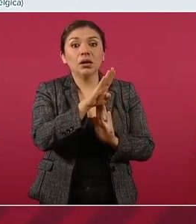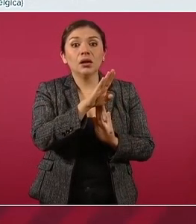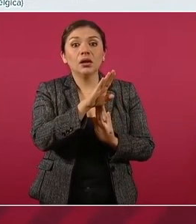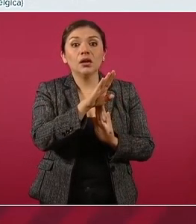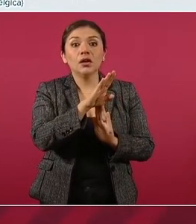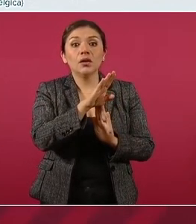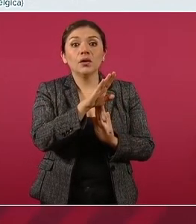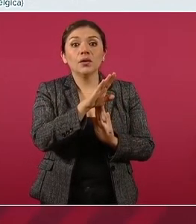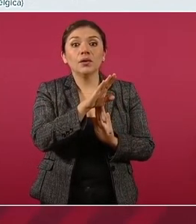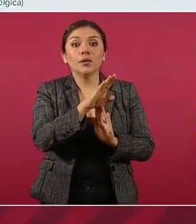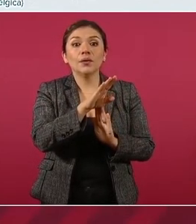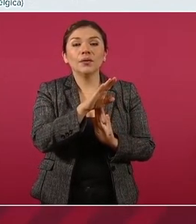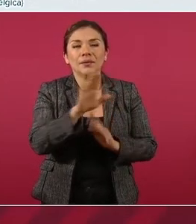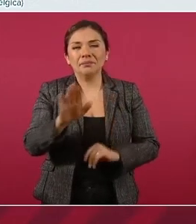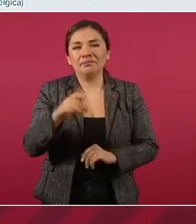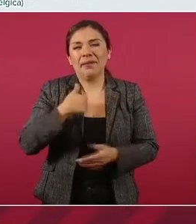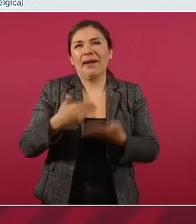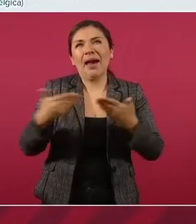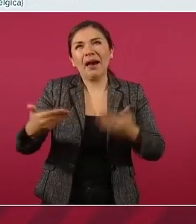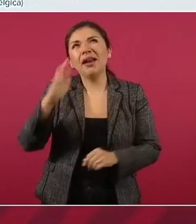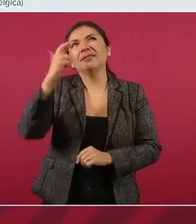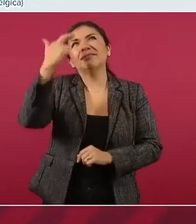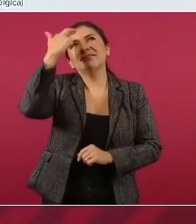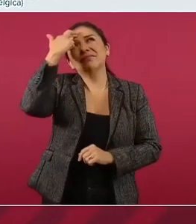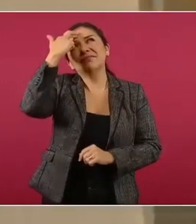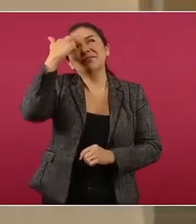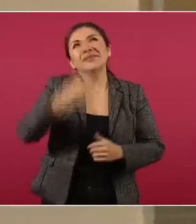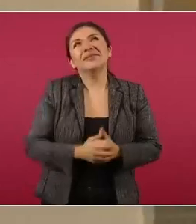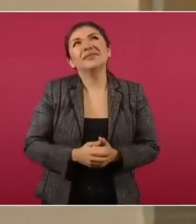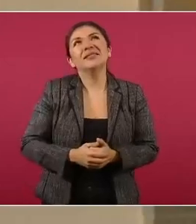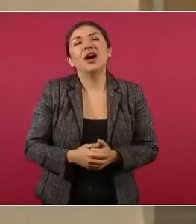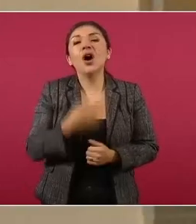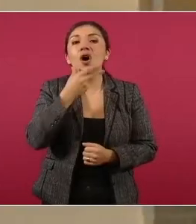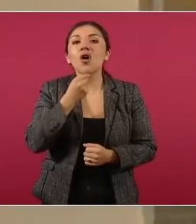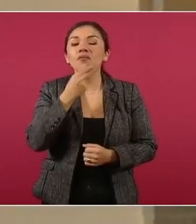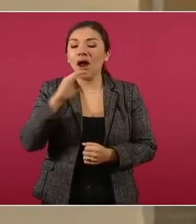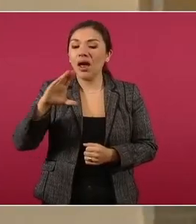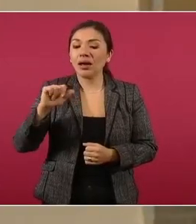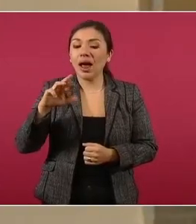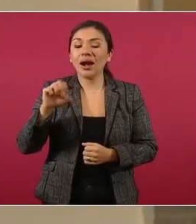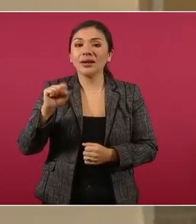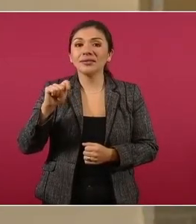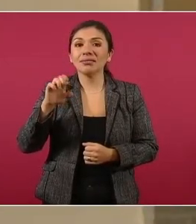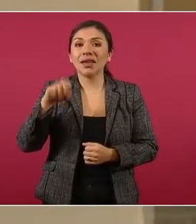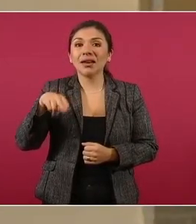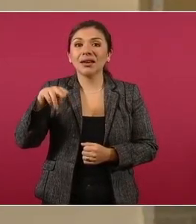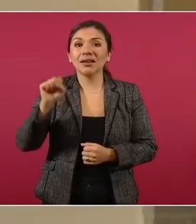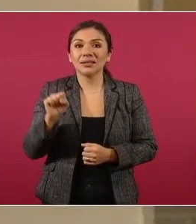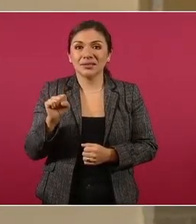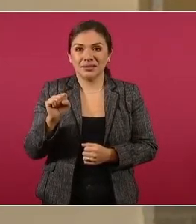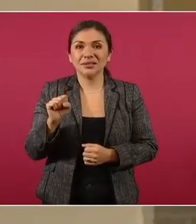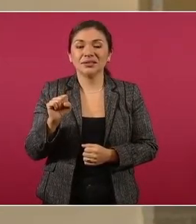me estoy acordando de Cárcens, cuando se metían,